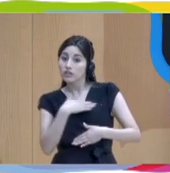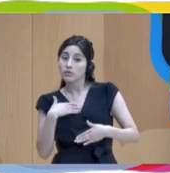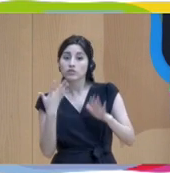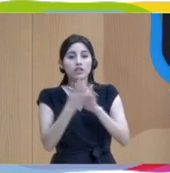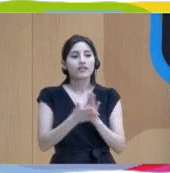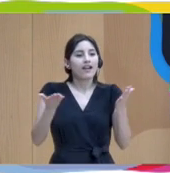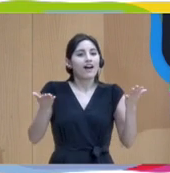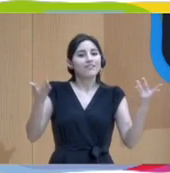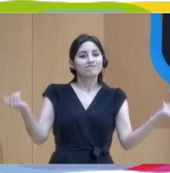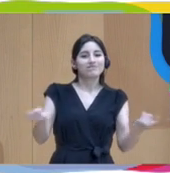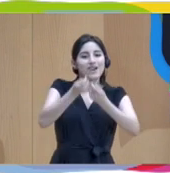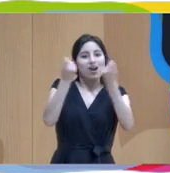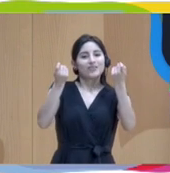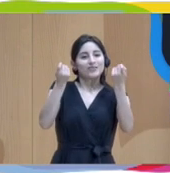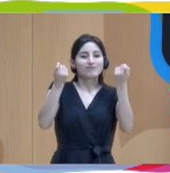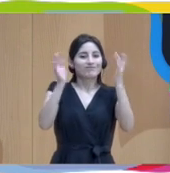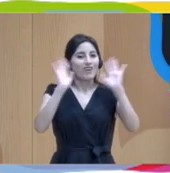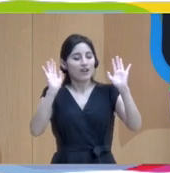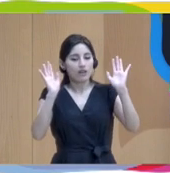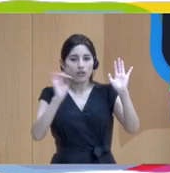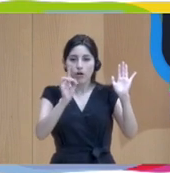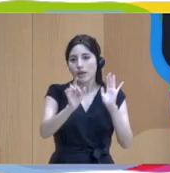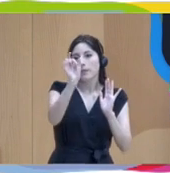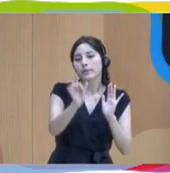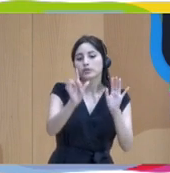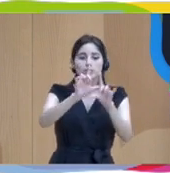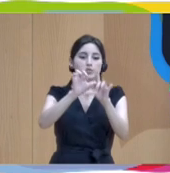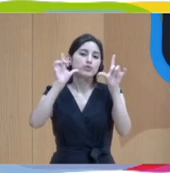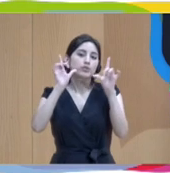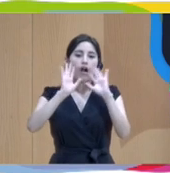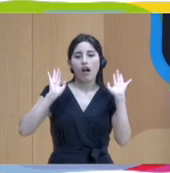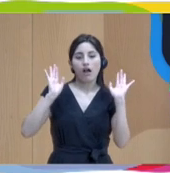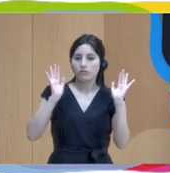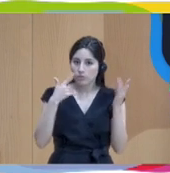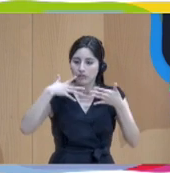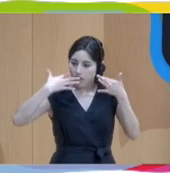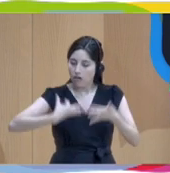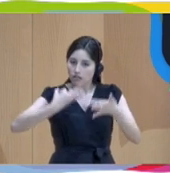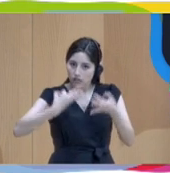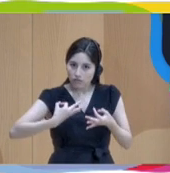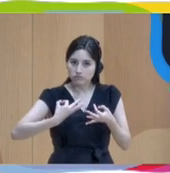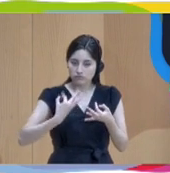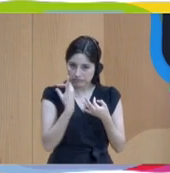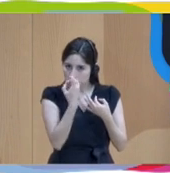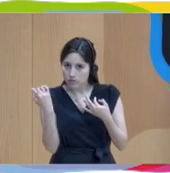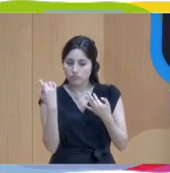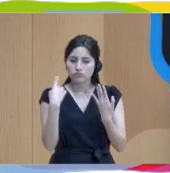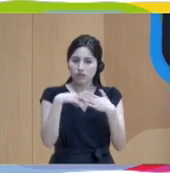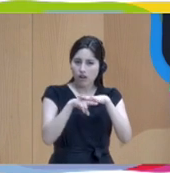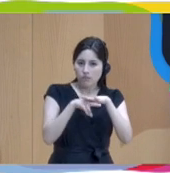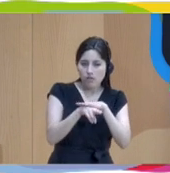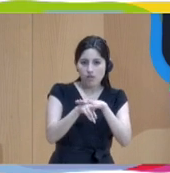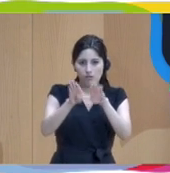eslogan, no puede ser la atención centrada en la persona vacía de contenido, necesitamos herramientas, necesitamos formación,